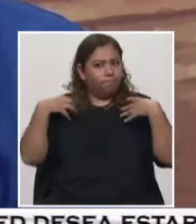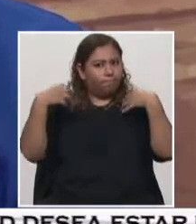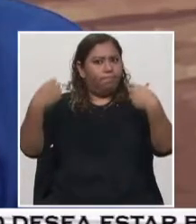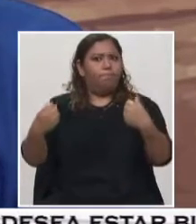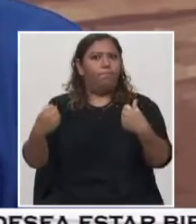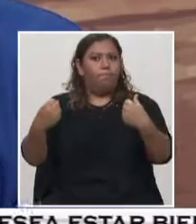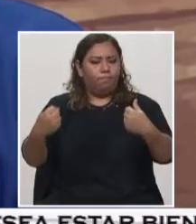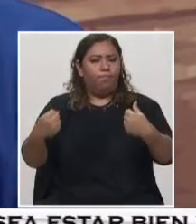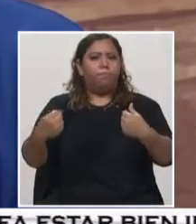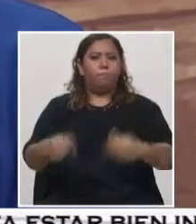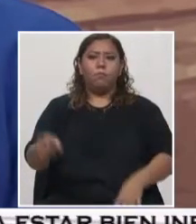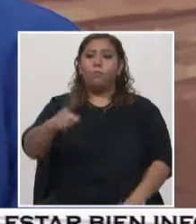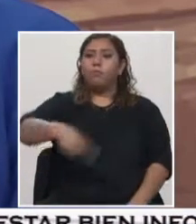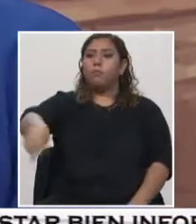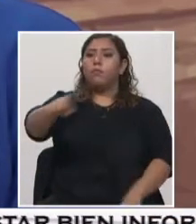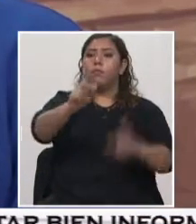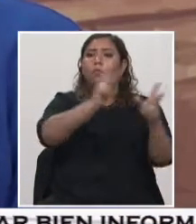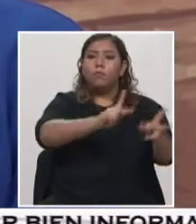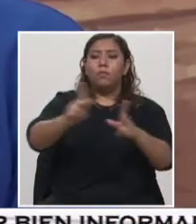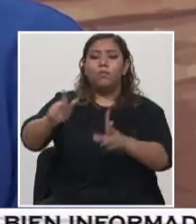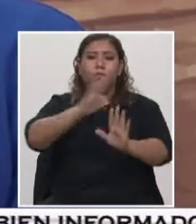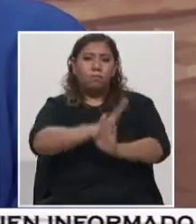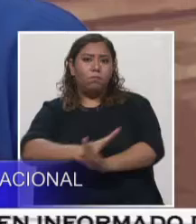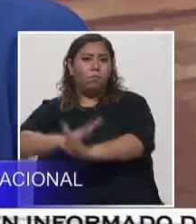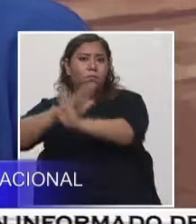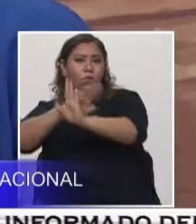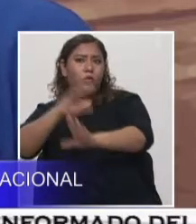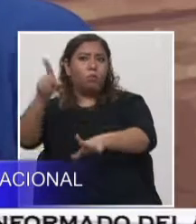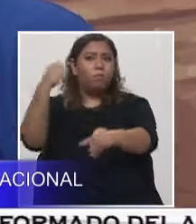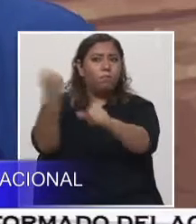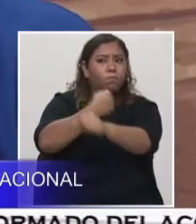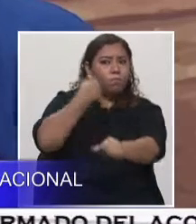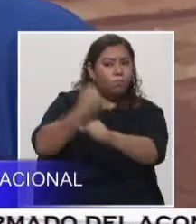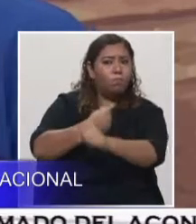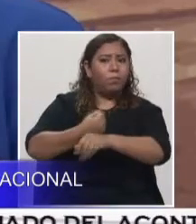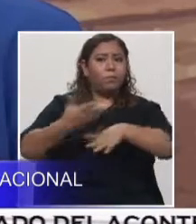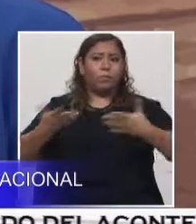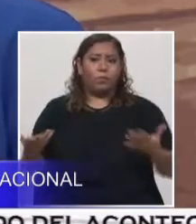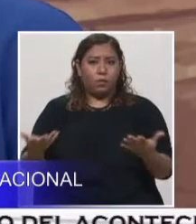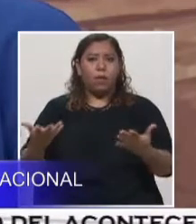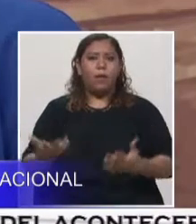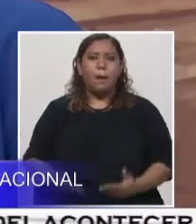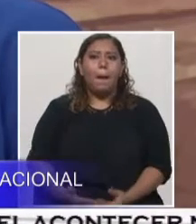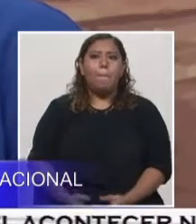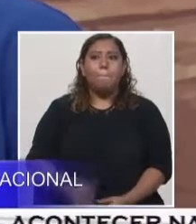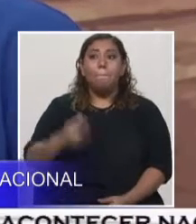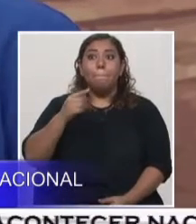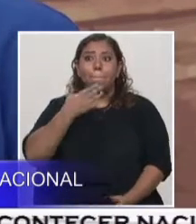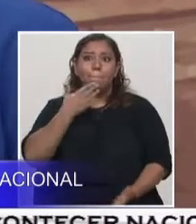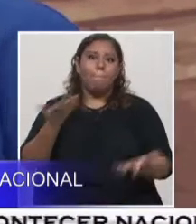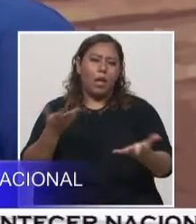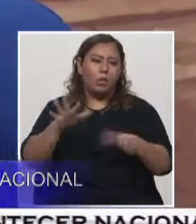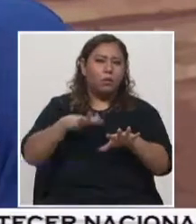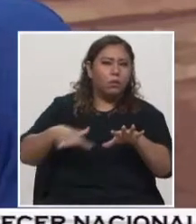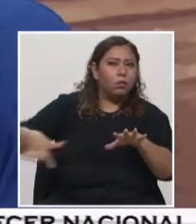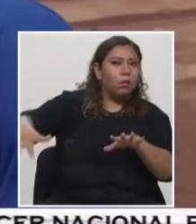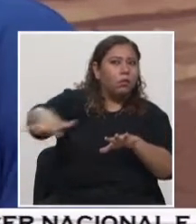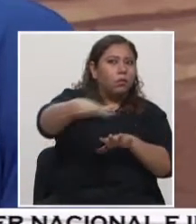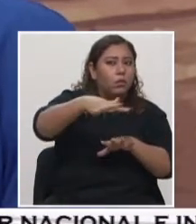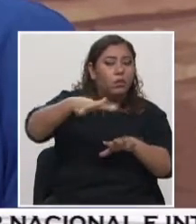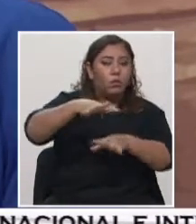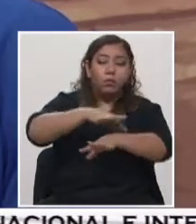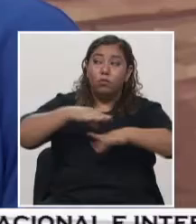brindarle seguridad a estas personas que están realizando las labores de rescate, decirle, bueno, las condiciones en el terreno son estas y estas,